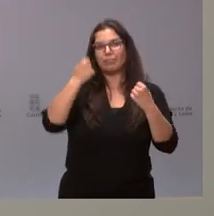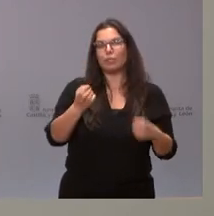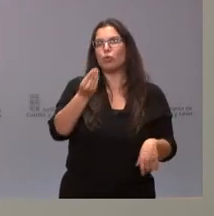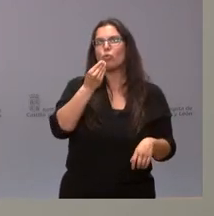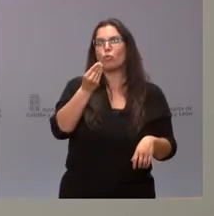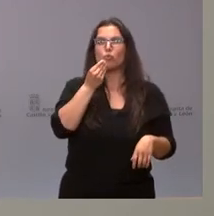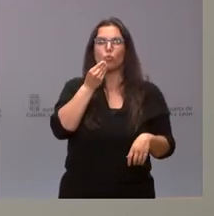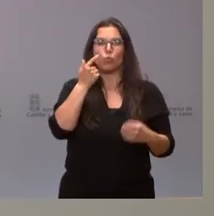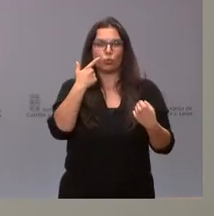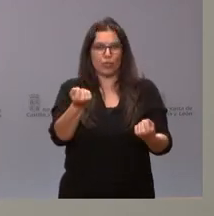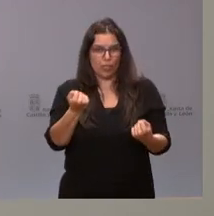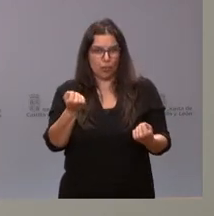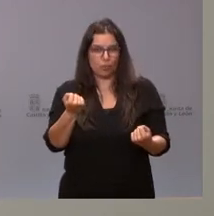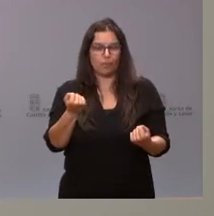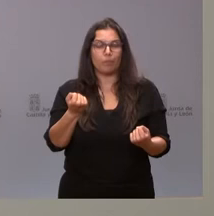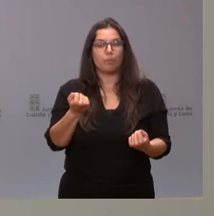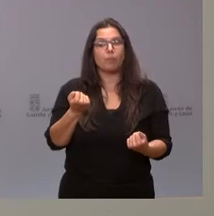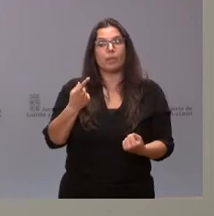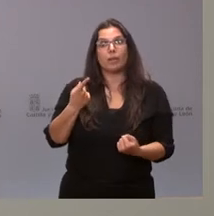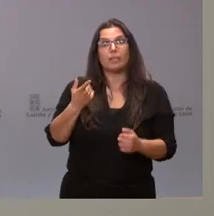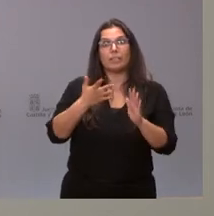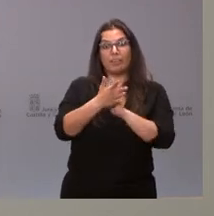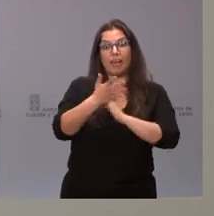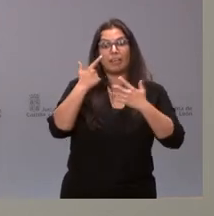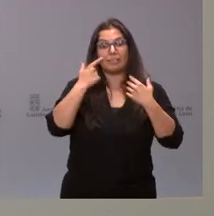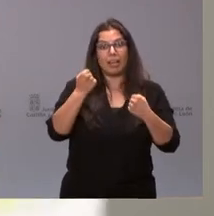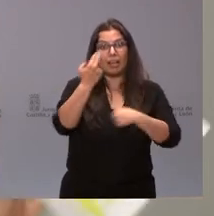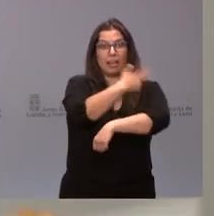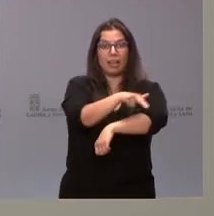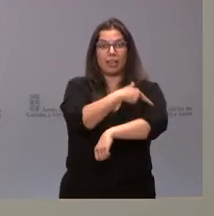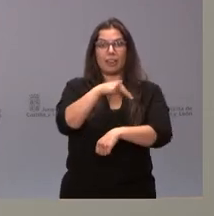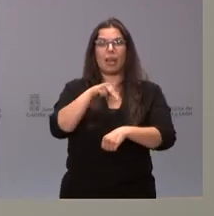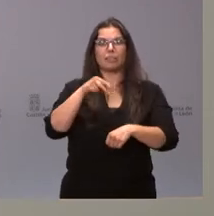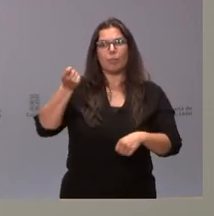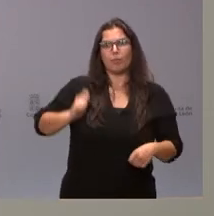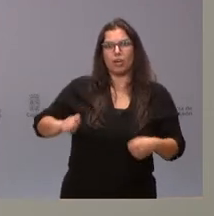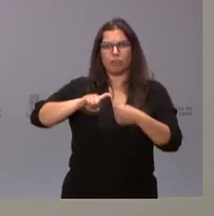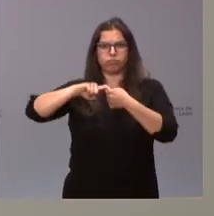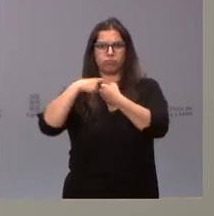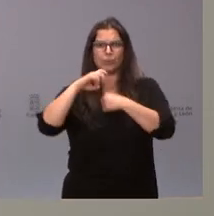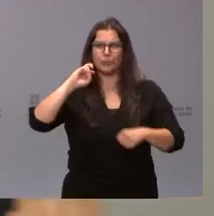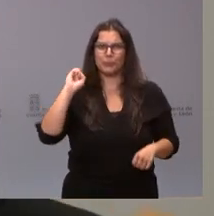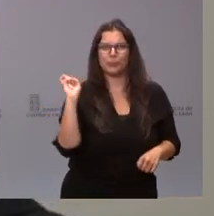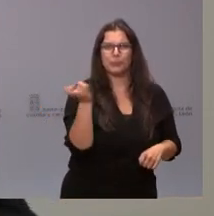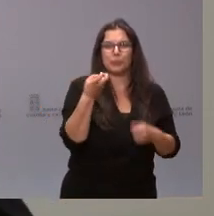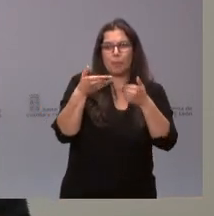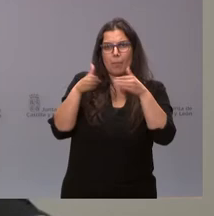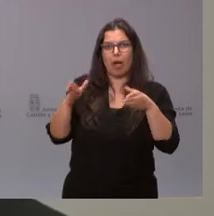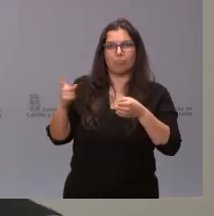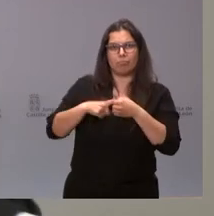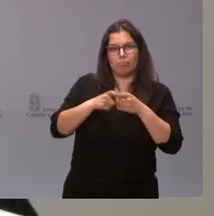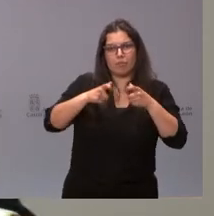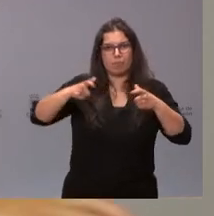ver todavía más la sanidad como un ámbito multidisciplinar, incorporando nuevas formaciones y nuevas